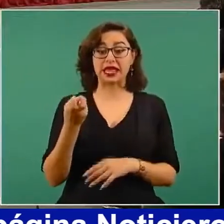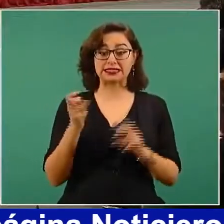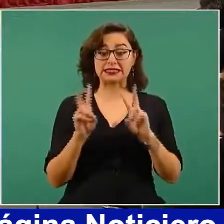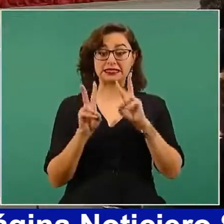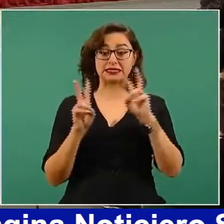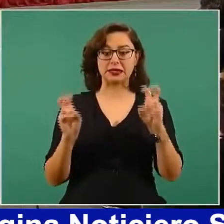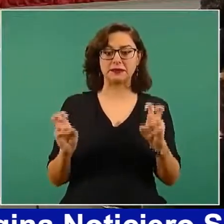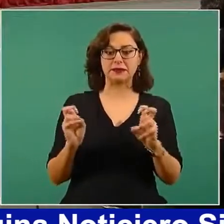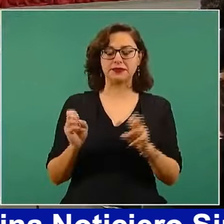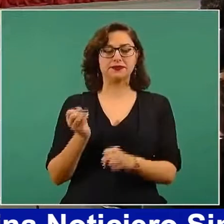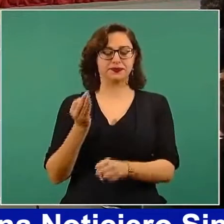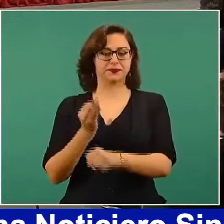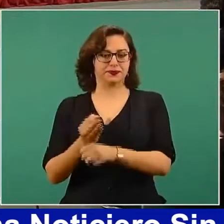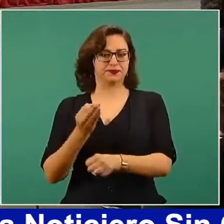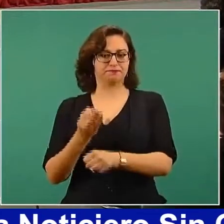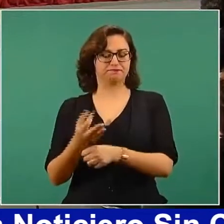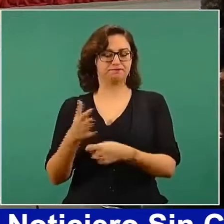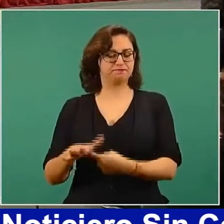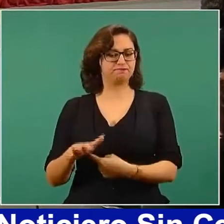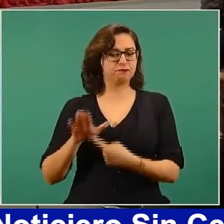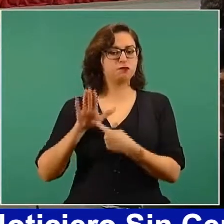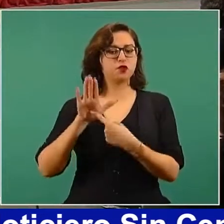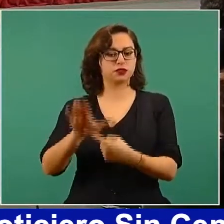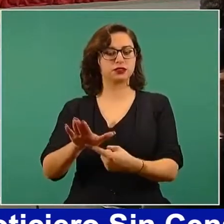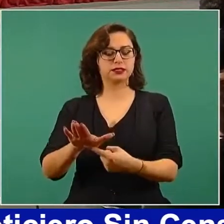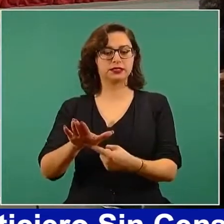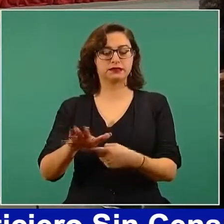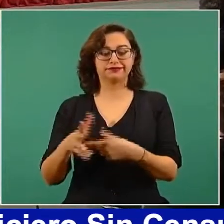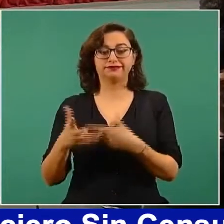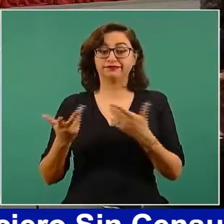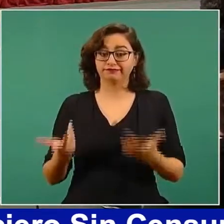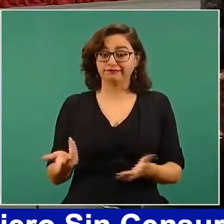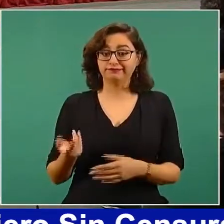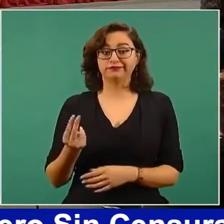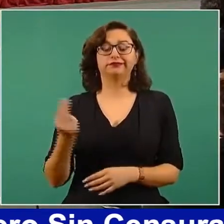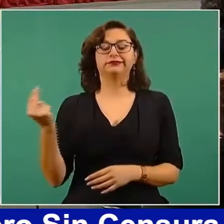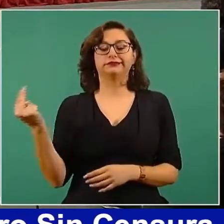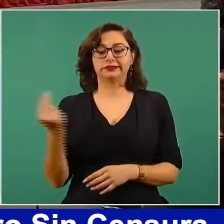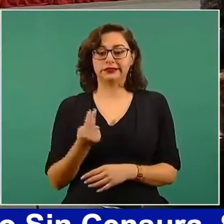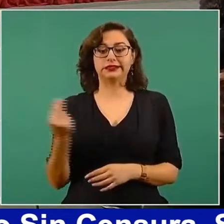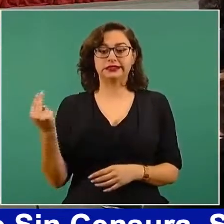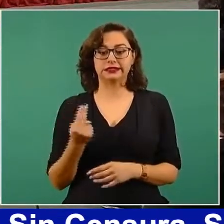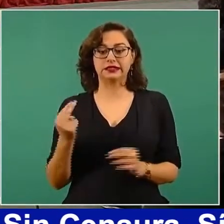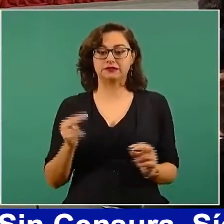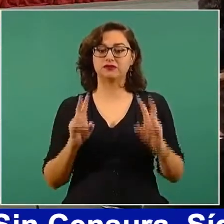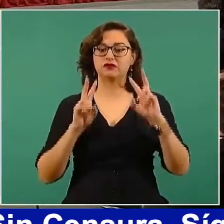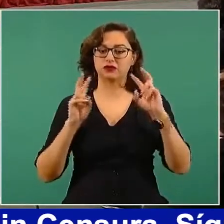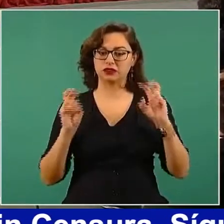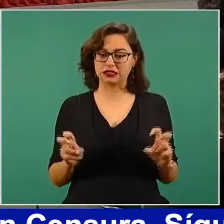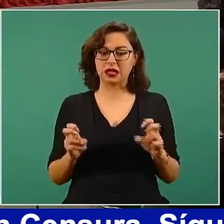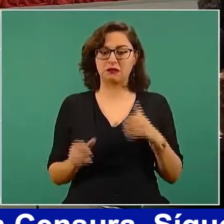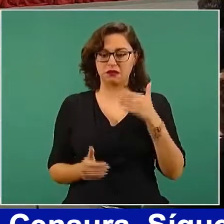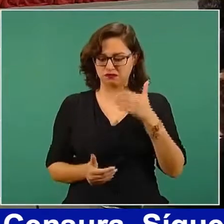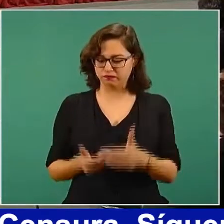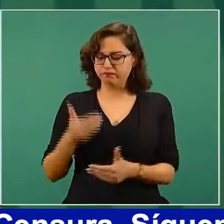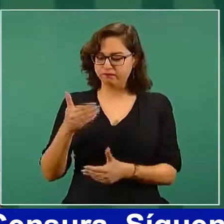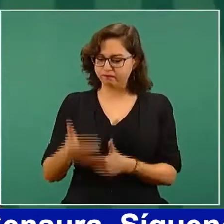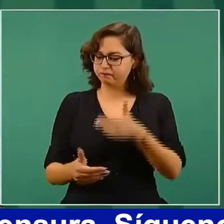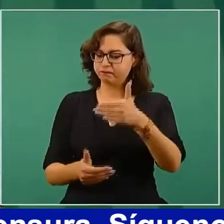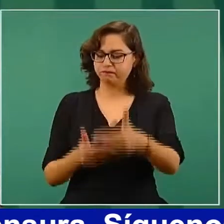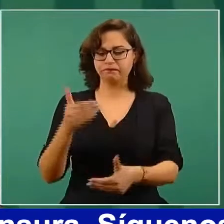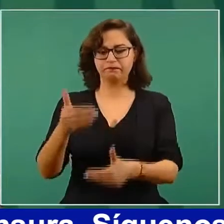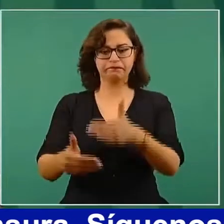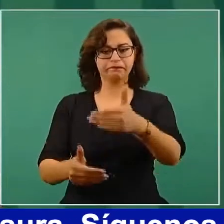avanzar en el derecho a la